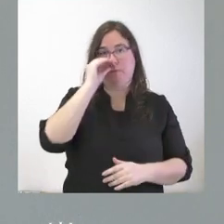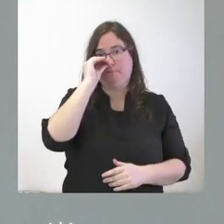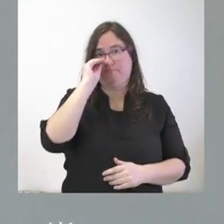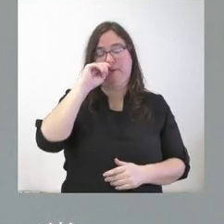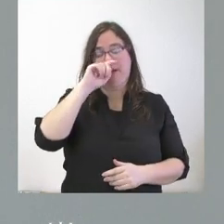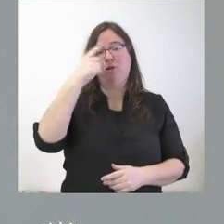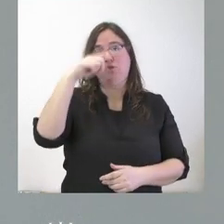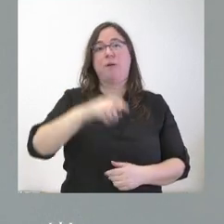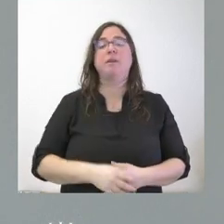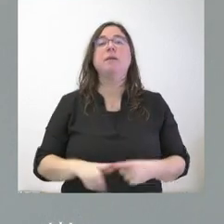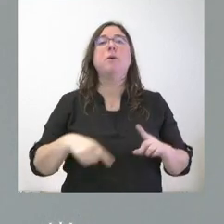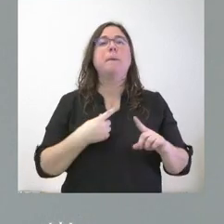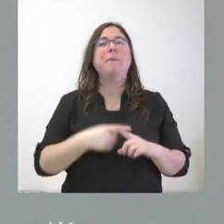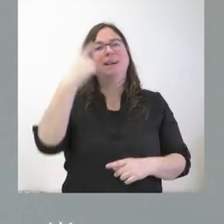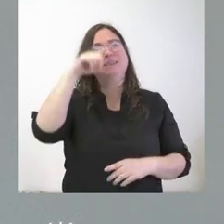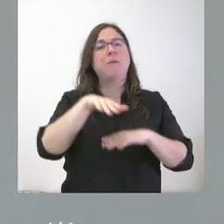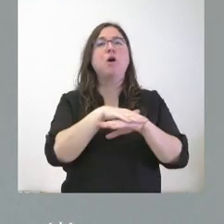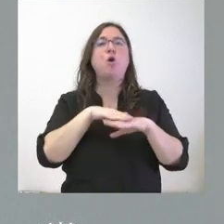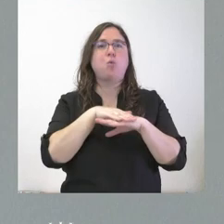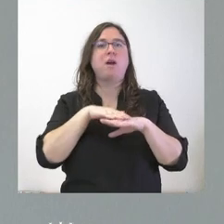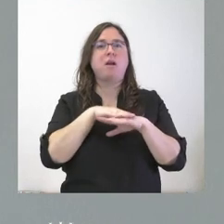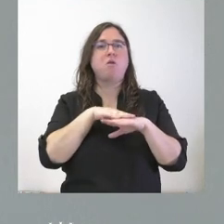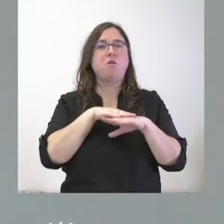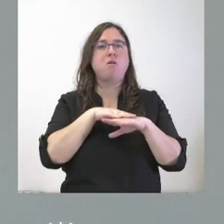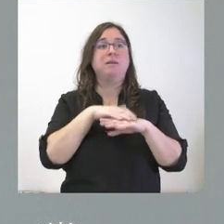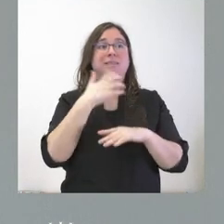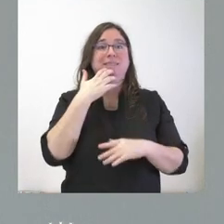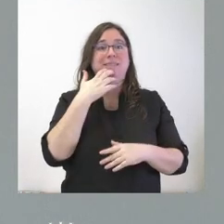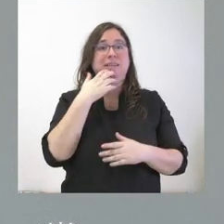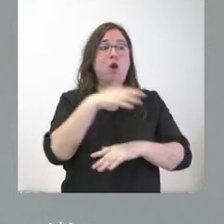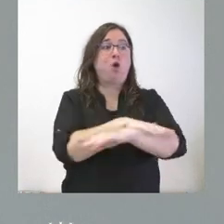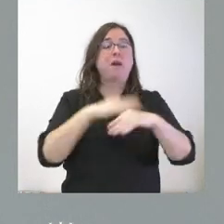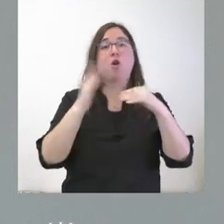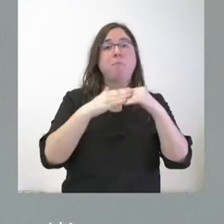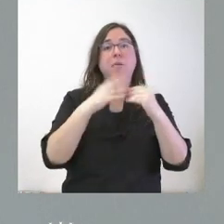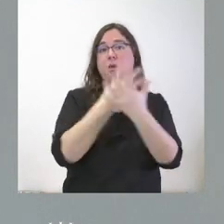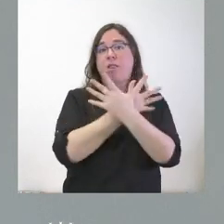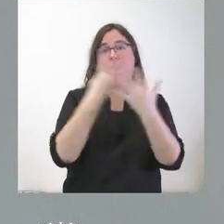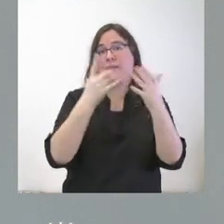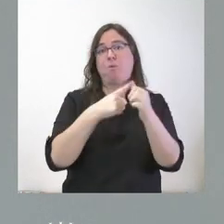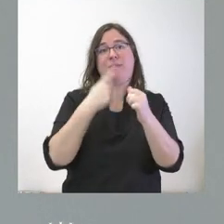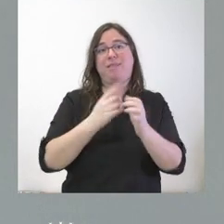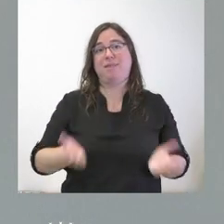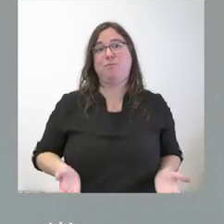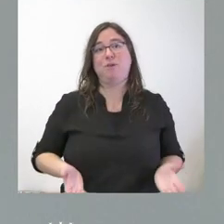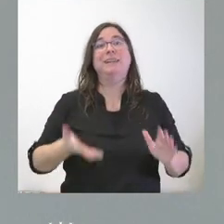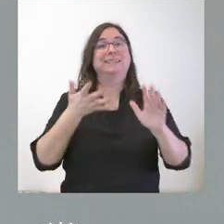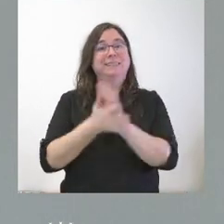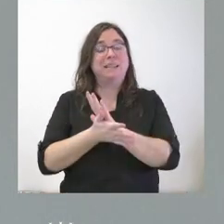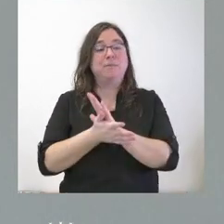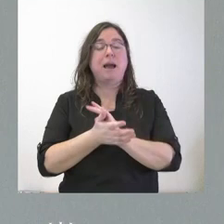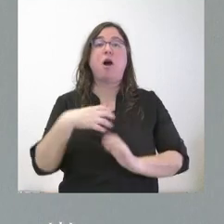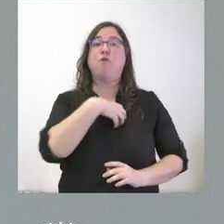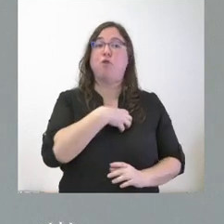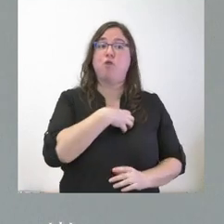también saben la del Gobierno, que es 19 céntimos. Quiere decirse que un empleado público de la Junta de